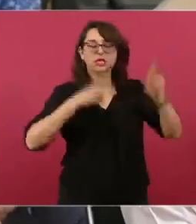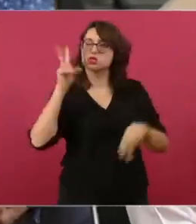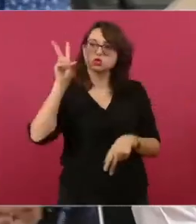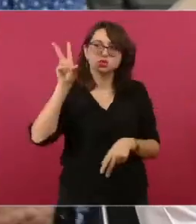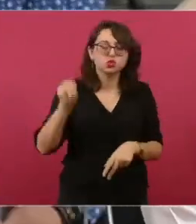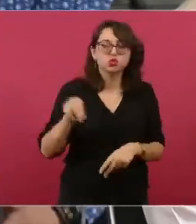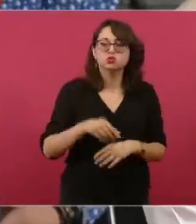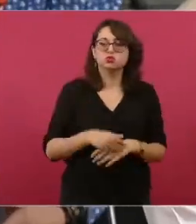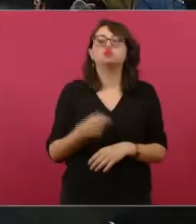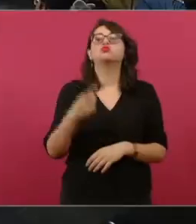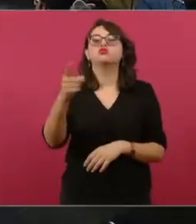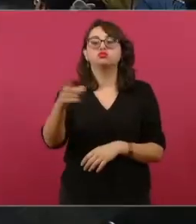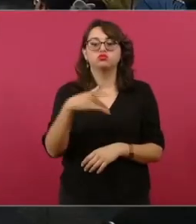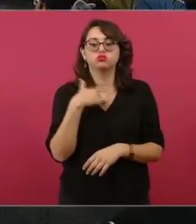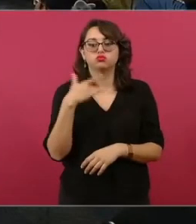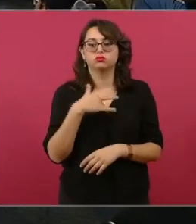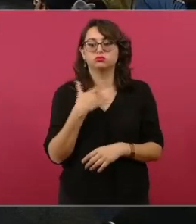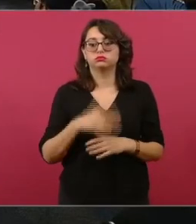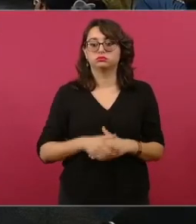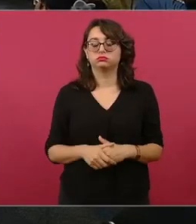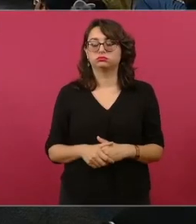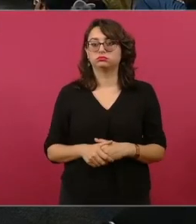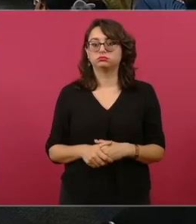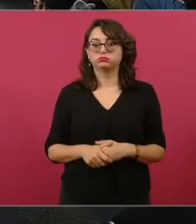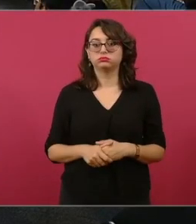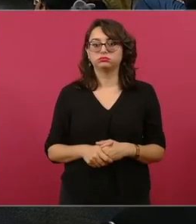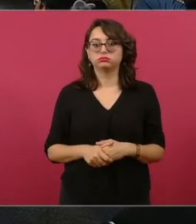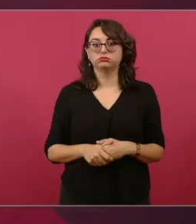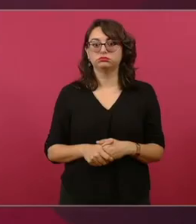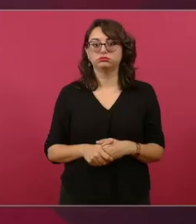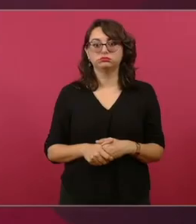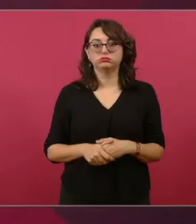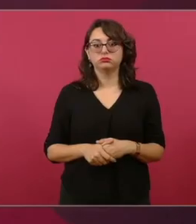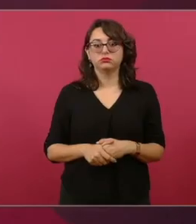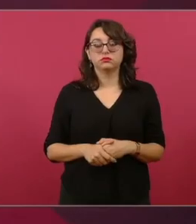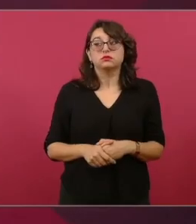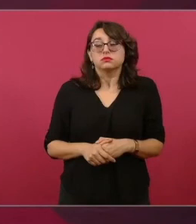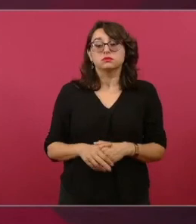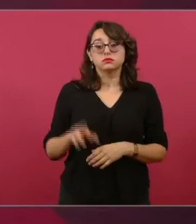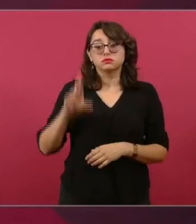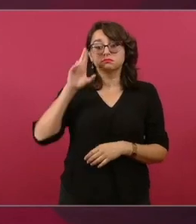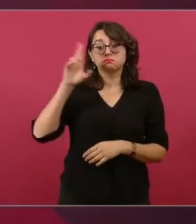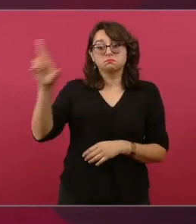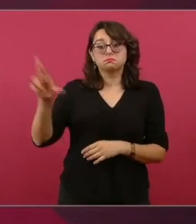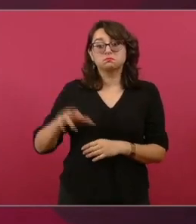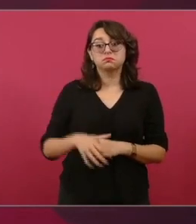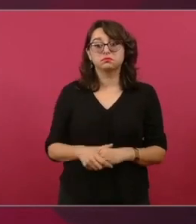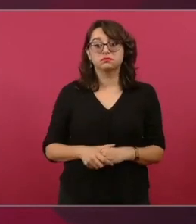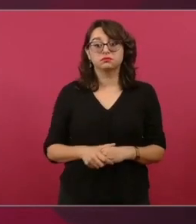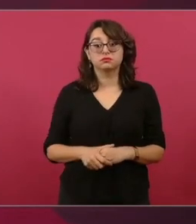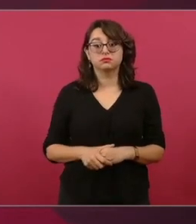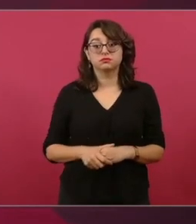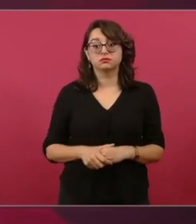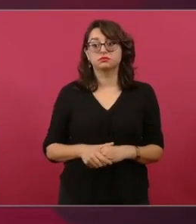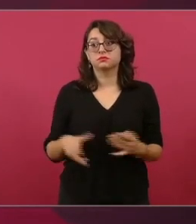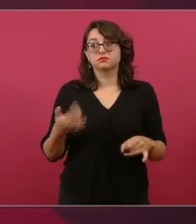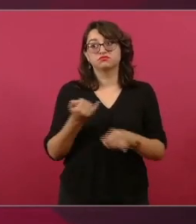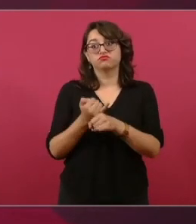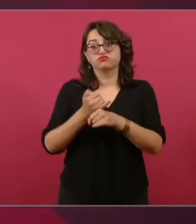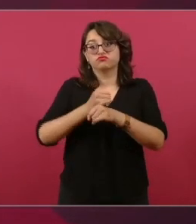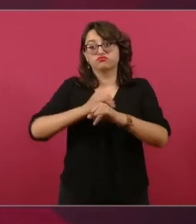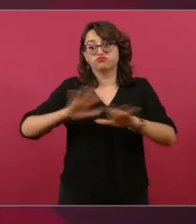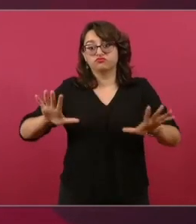Pues se respeta, nada más que están mal informados